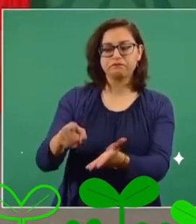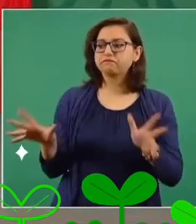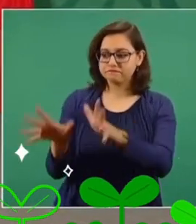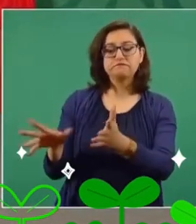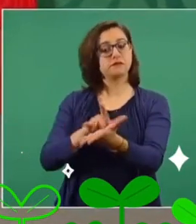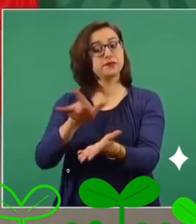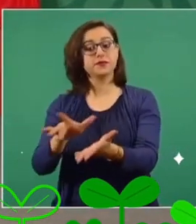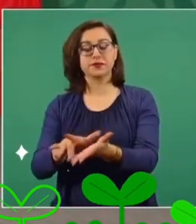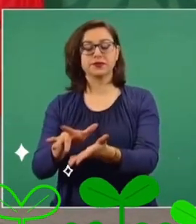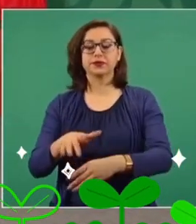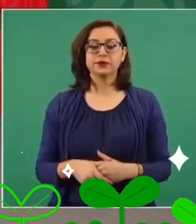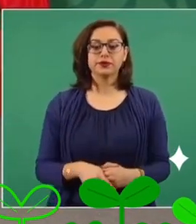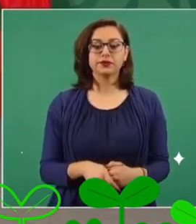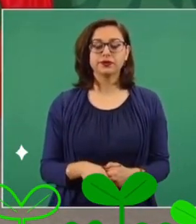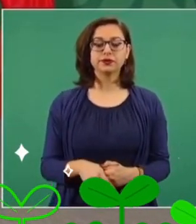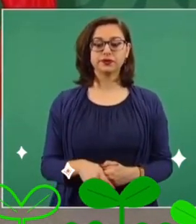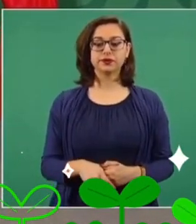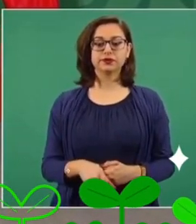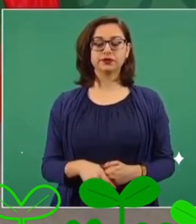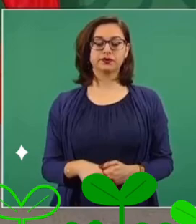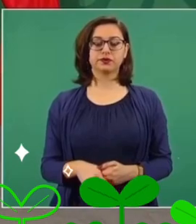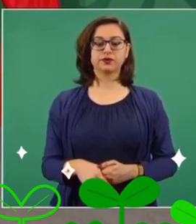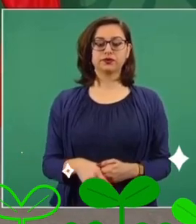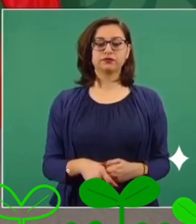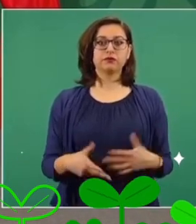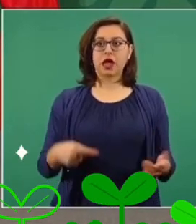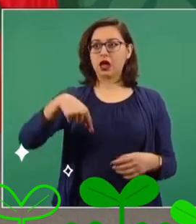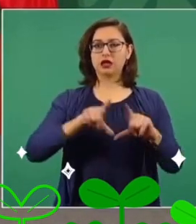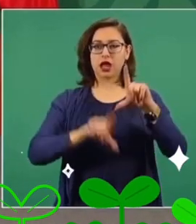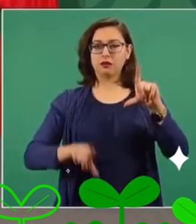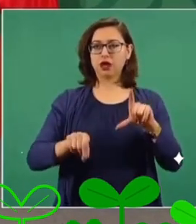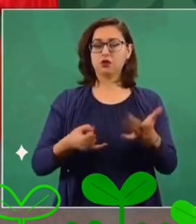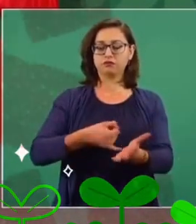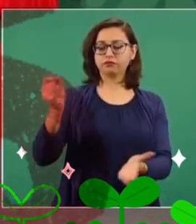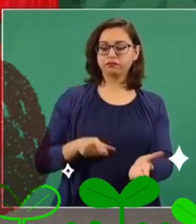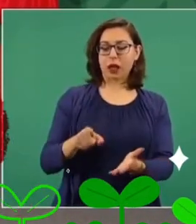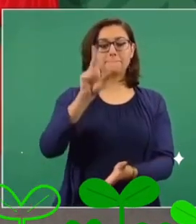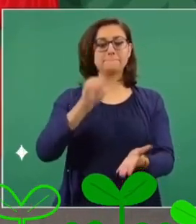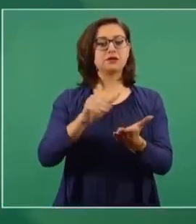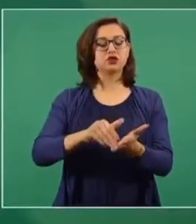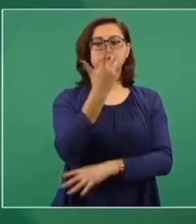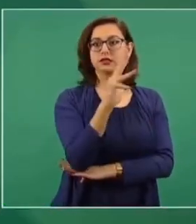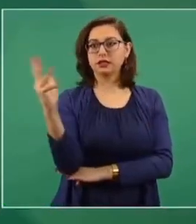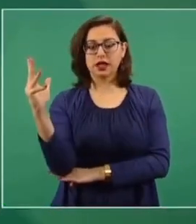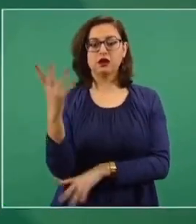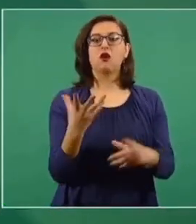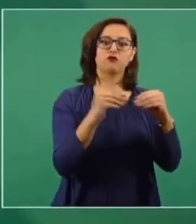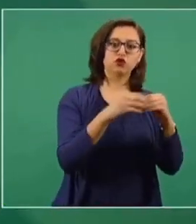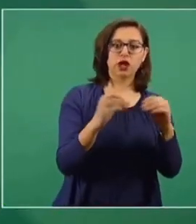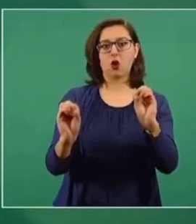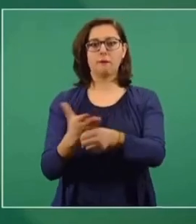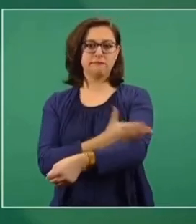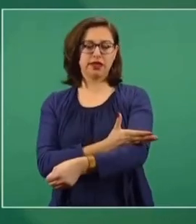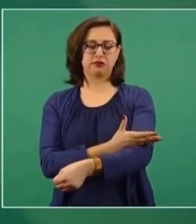Nosotros estamos plantando mil millones de árboles frutales